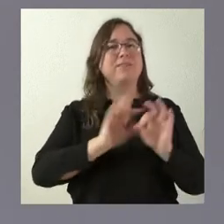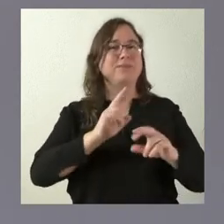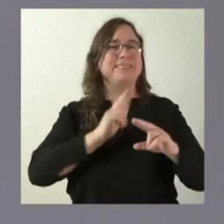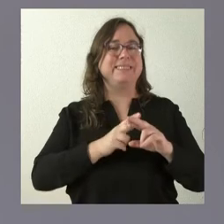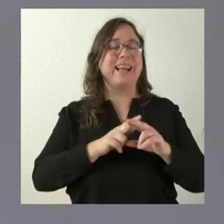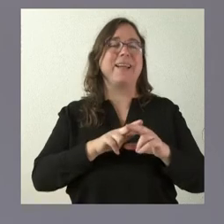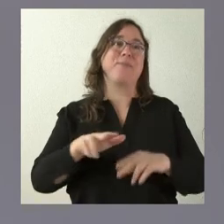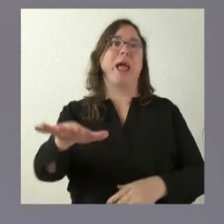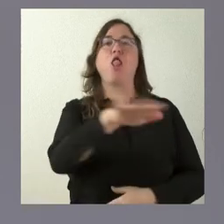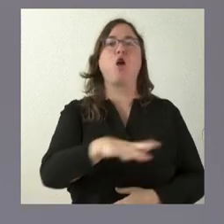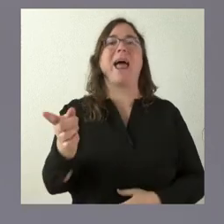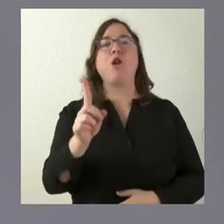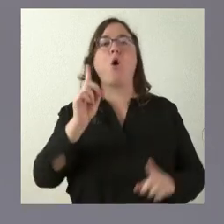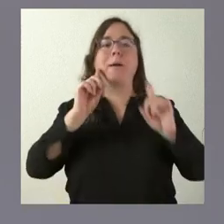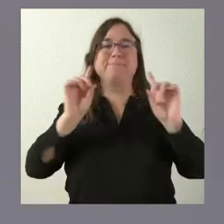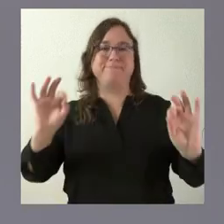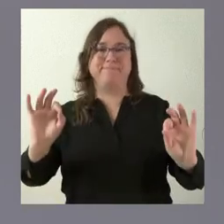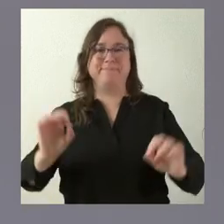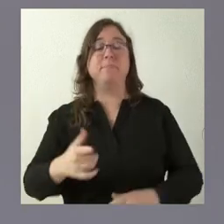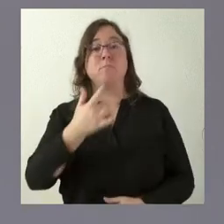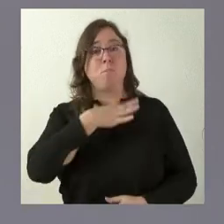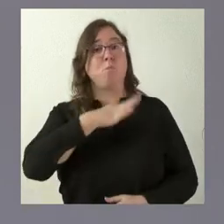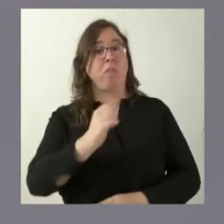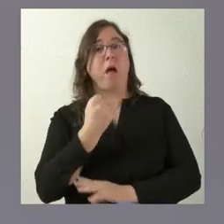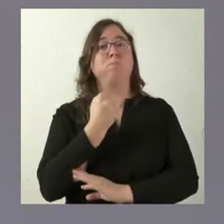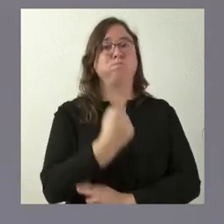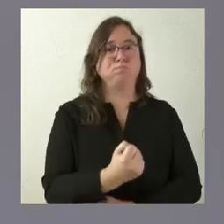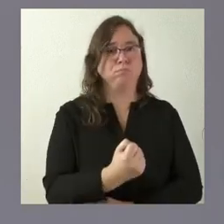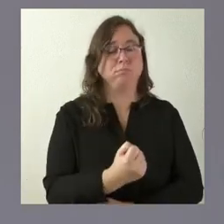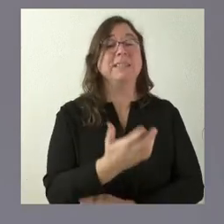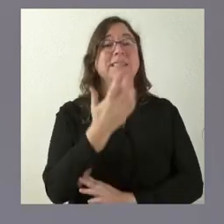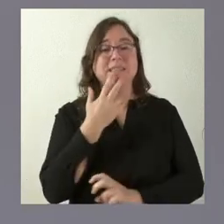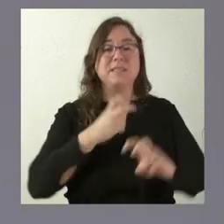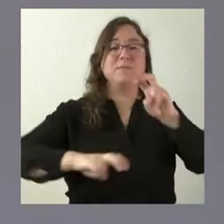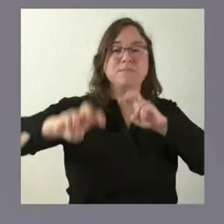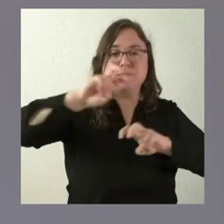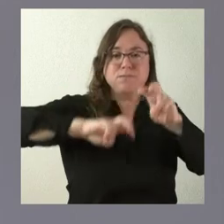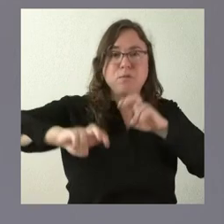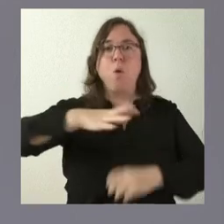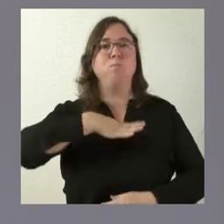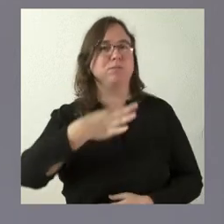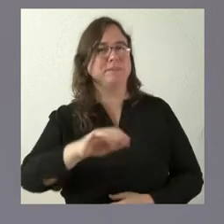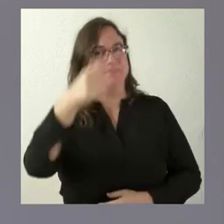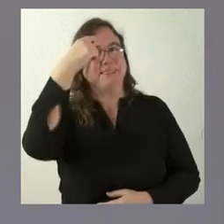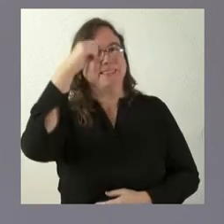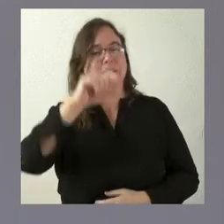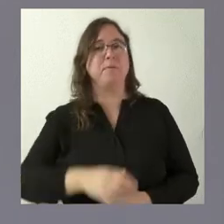zonas no predeterminadas que pueden ser apoyadas si exploramos esa posibilidad. Saben ustedes que muy pocas personas